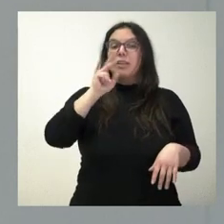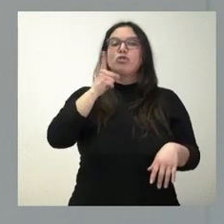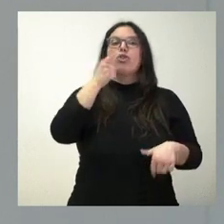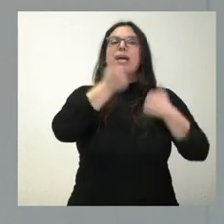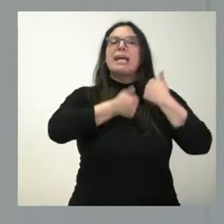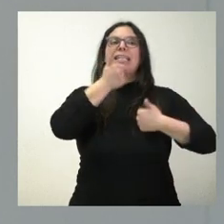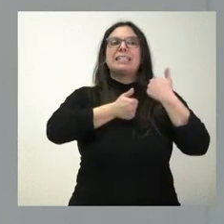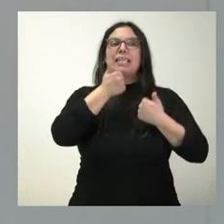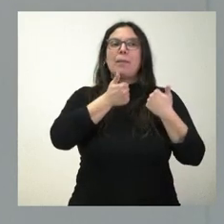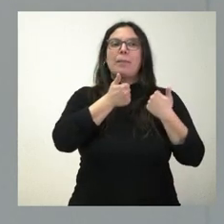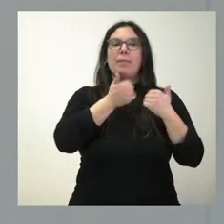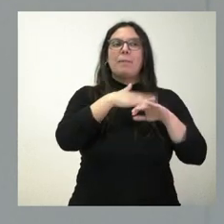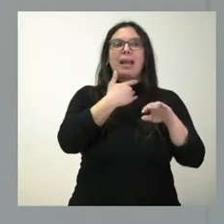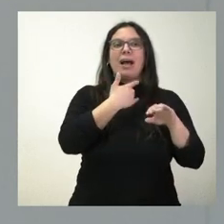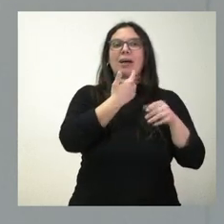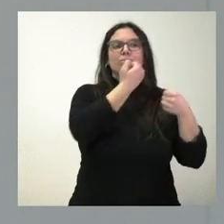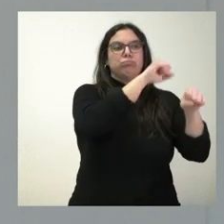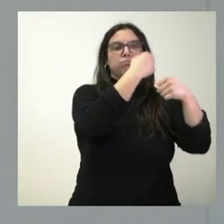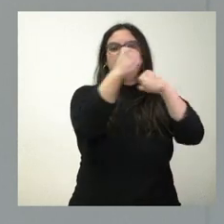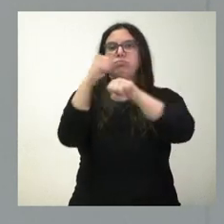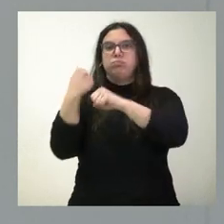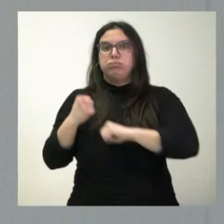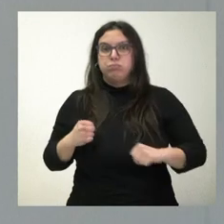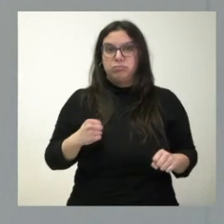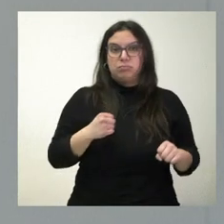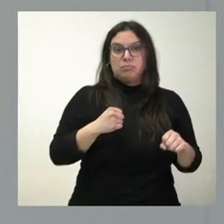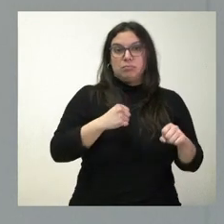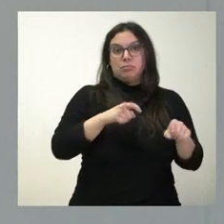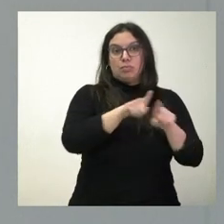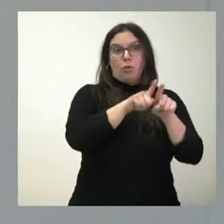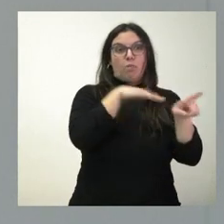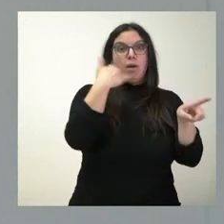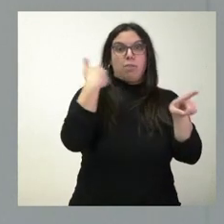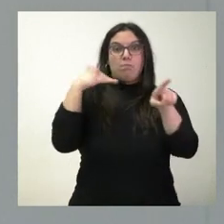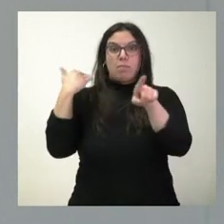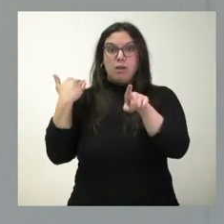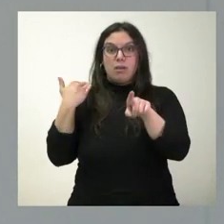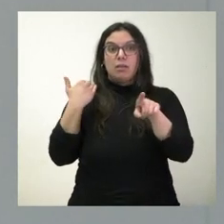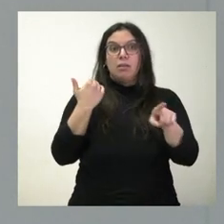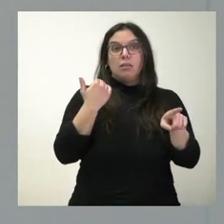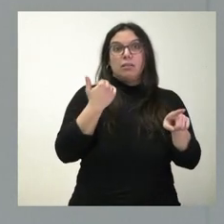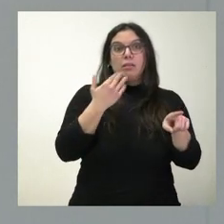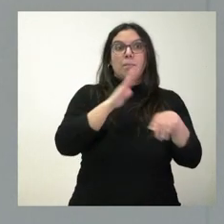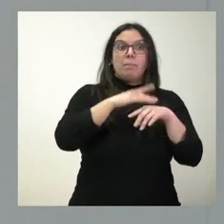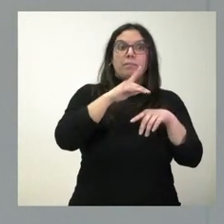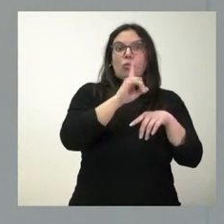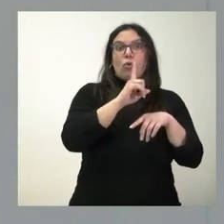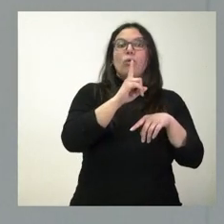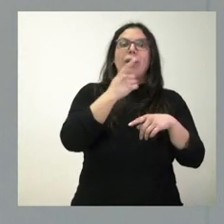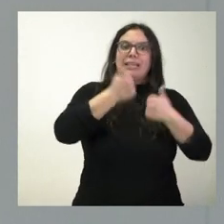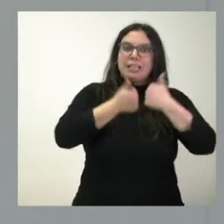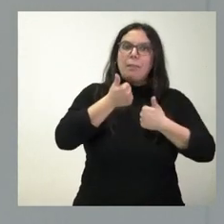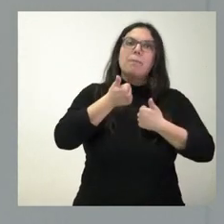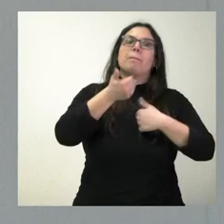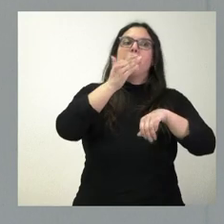de eliminación de posibles médicos para obtener el título de especialista que tan necesarios son, sino que sea un examen